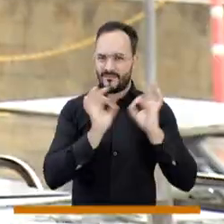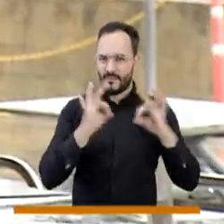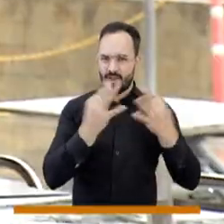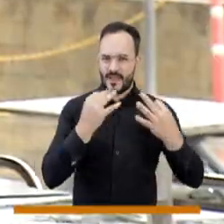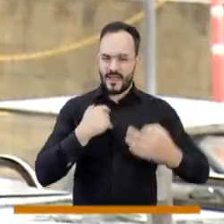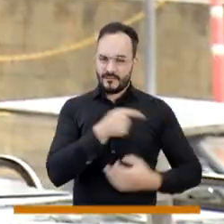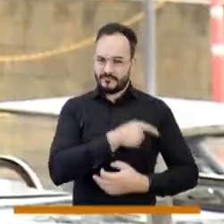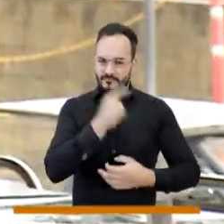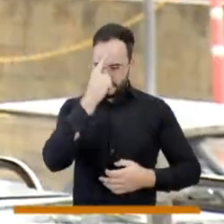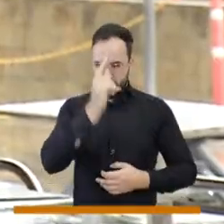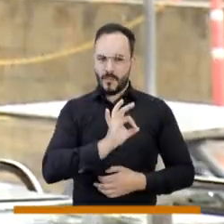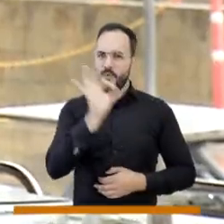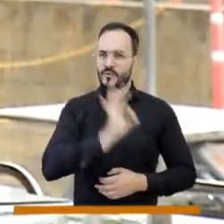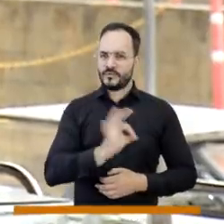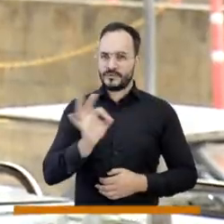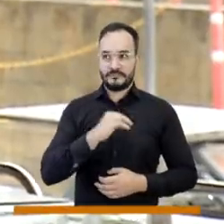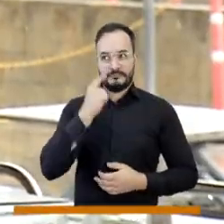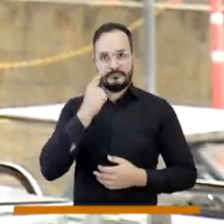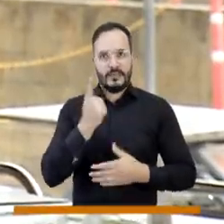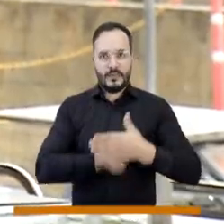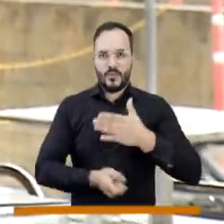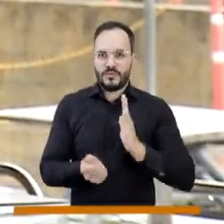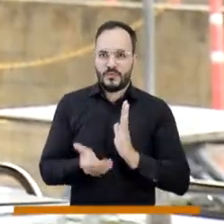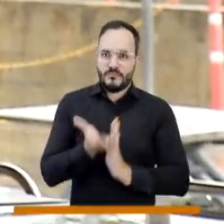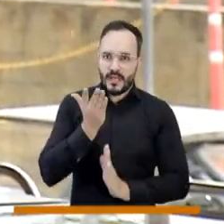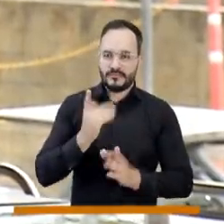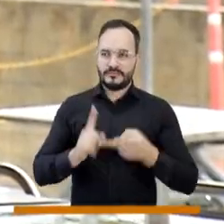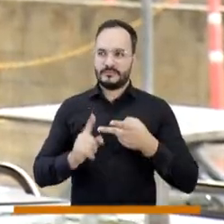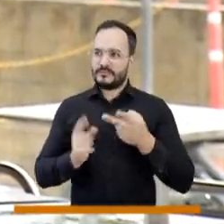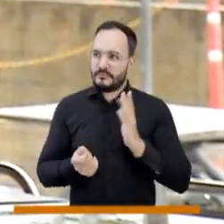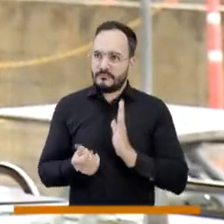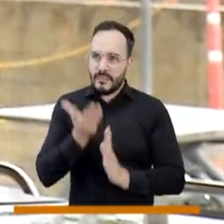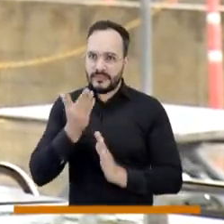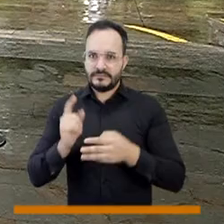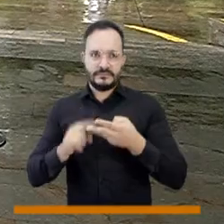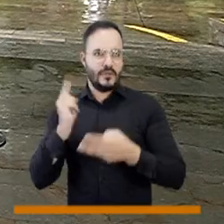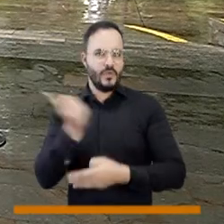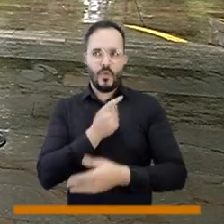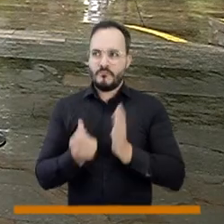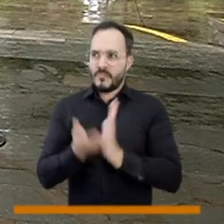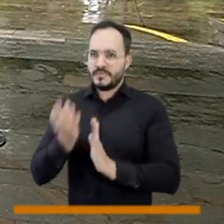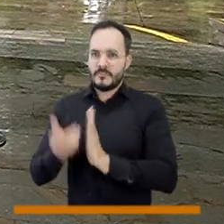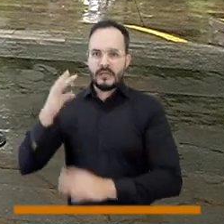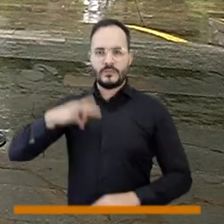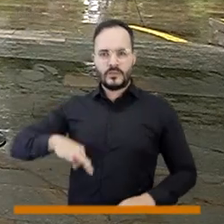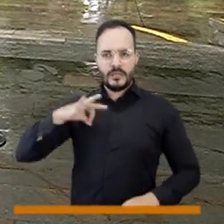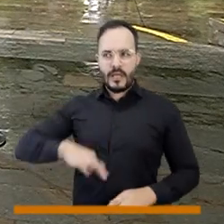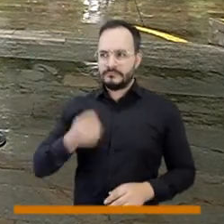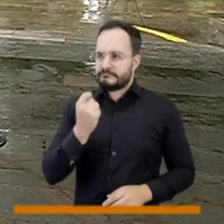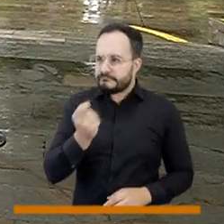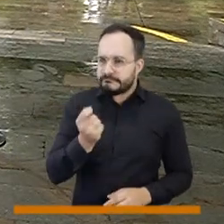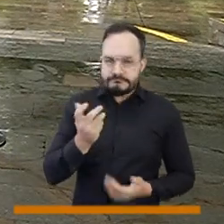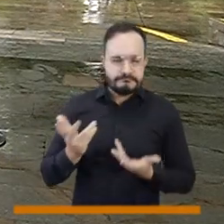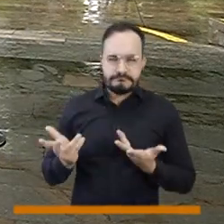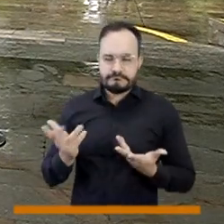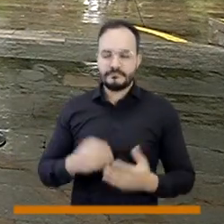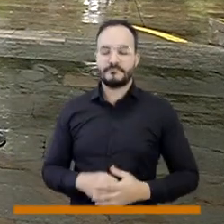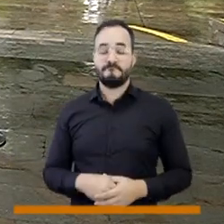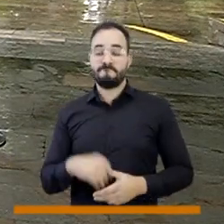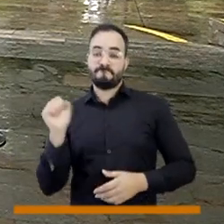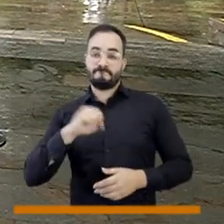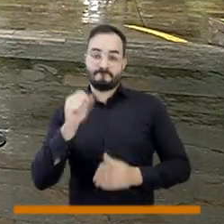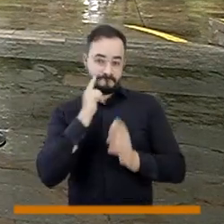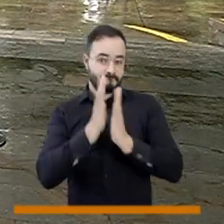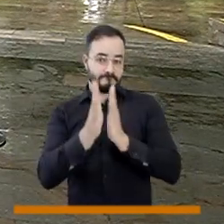Cada vez los servicios más para arriba, los impuestos más para arriba, y las utilidades marginales. Es un tema muy delicado, sobre todo con estos aumentos,